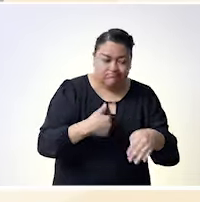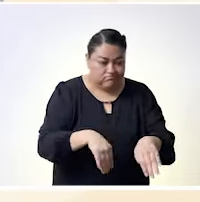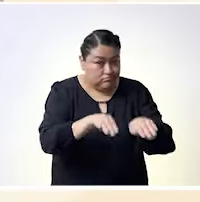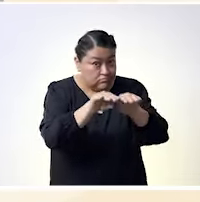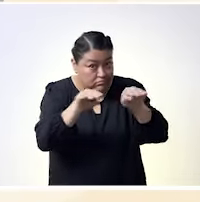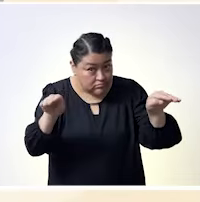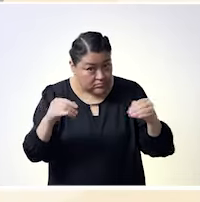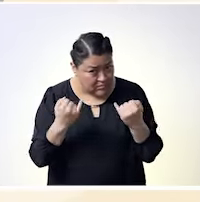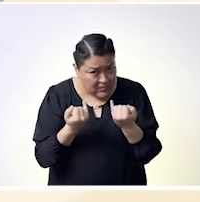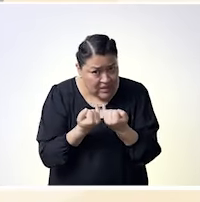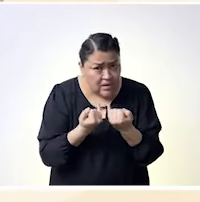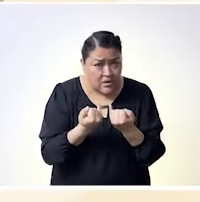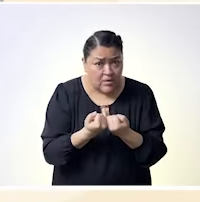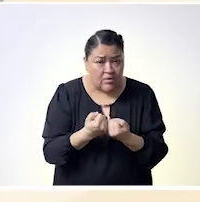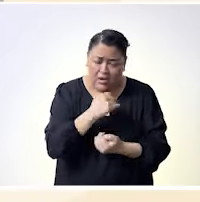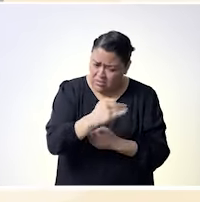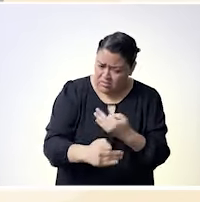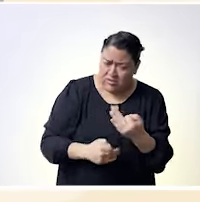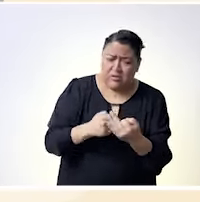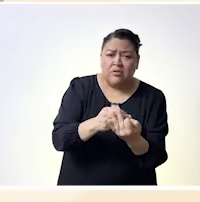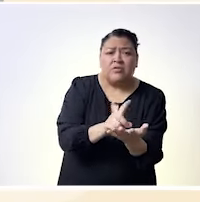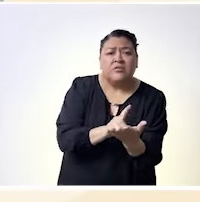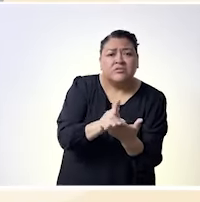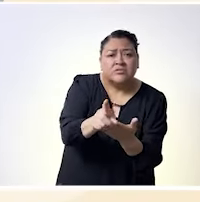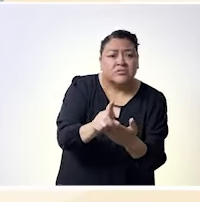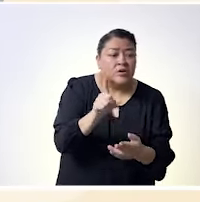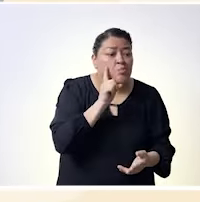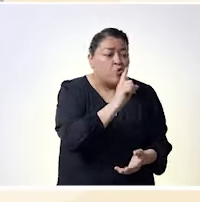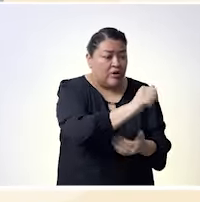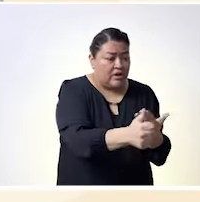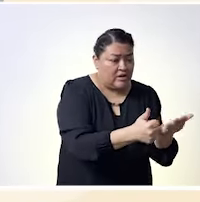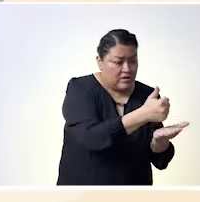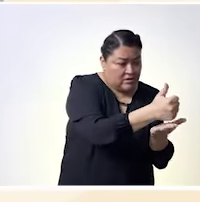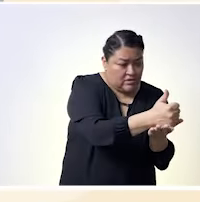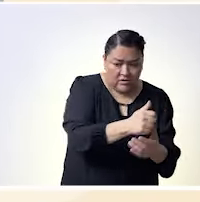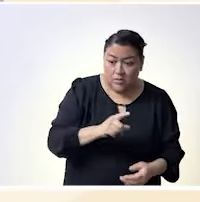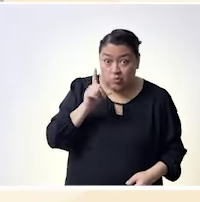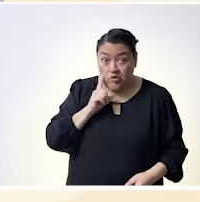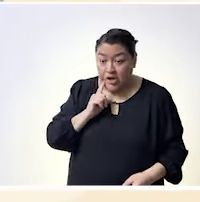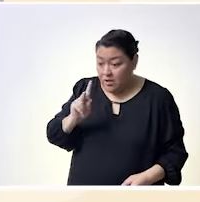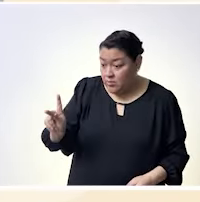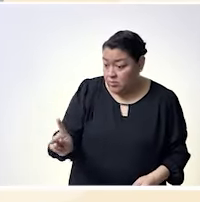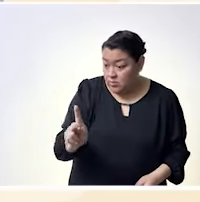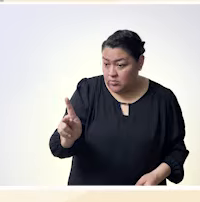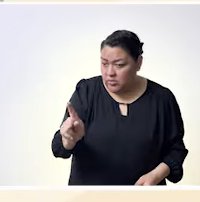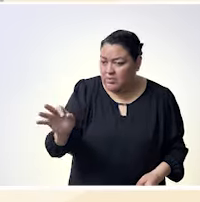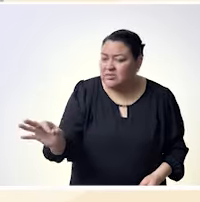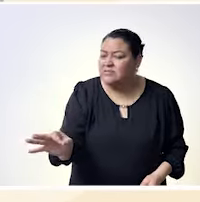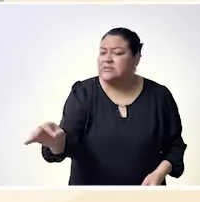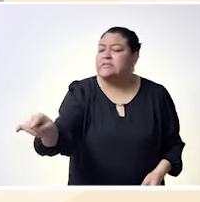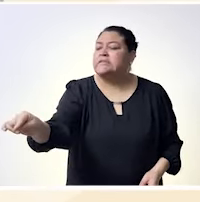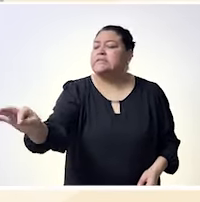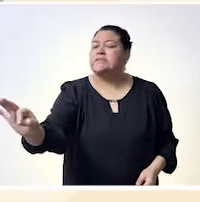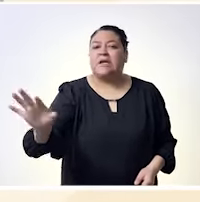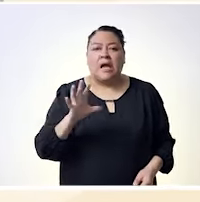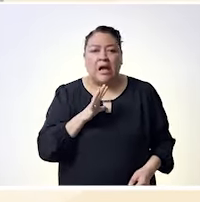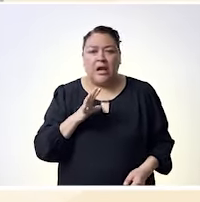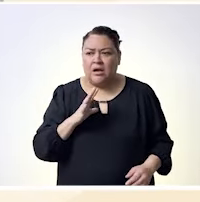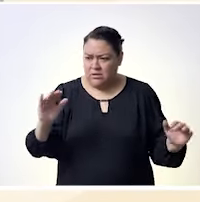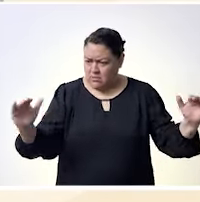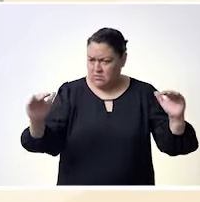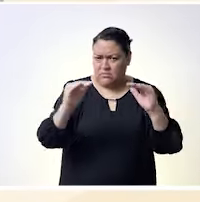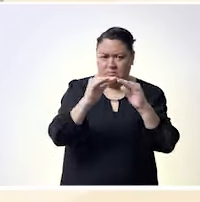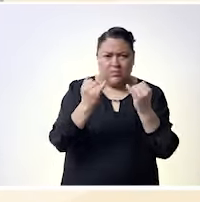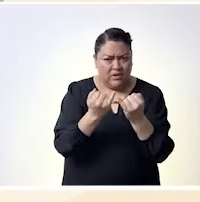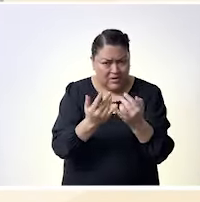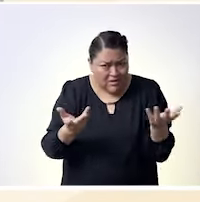otra parte de la sociedad que es el hombre entienda que también nosotras podemos estar en los mismos